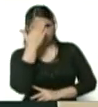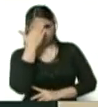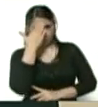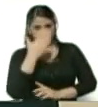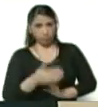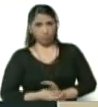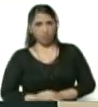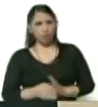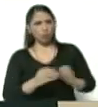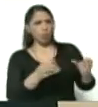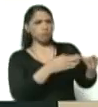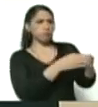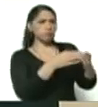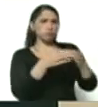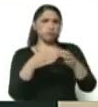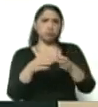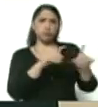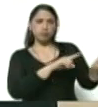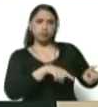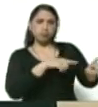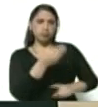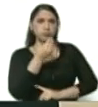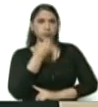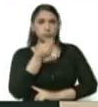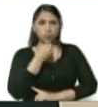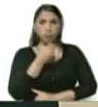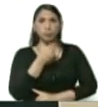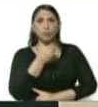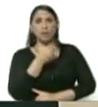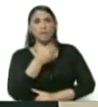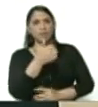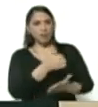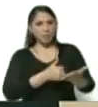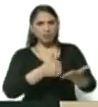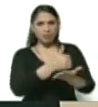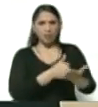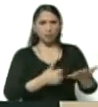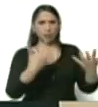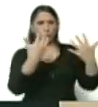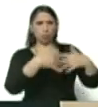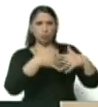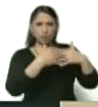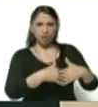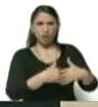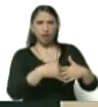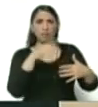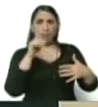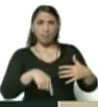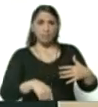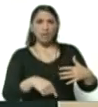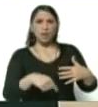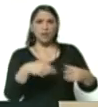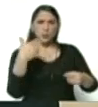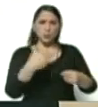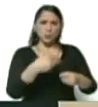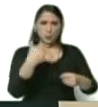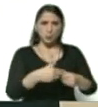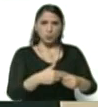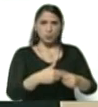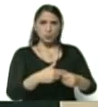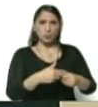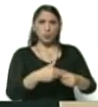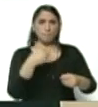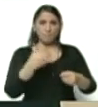todo el sector agroalimentario, farmacéutico, industrial, el sector de hidrocarburos, el la